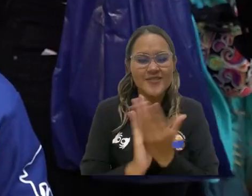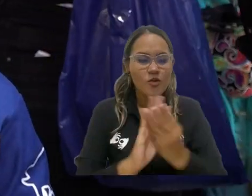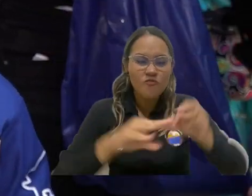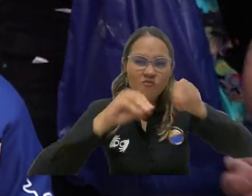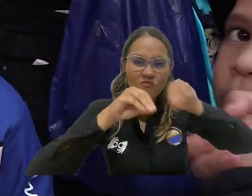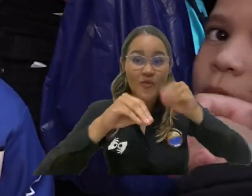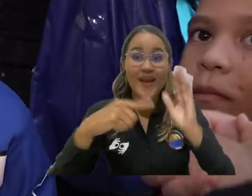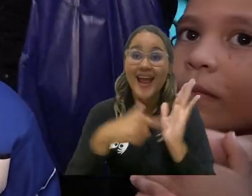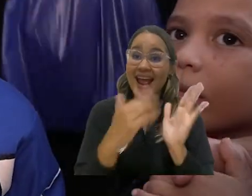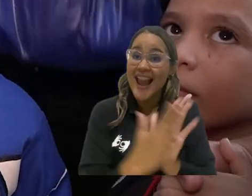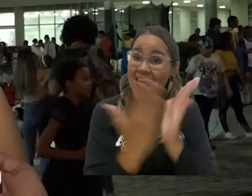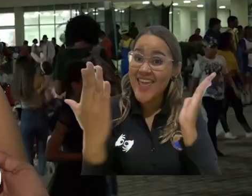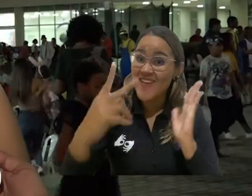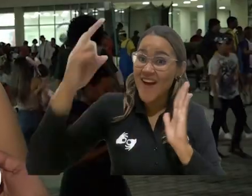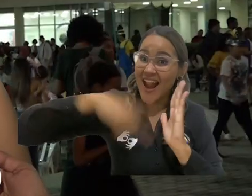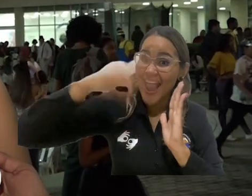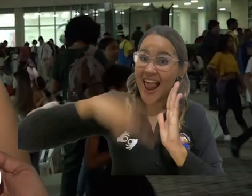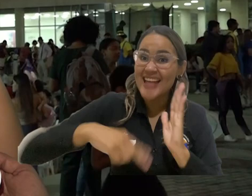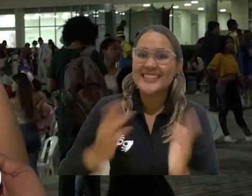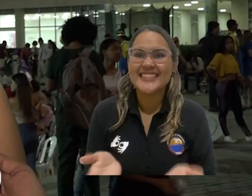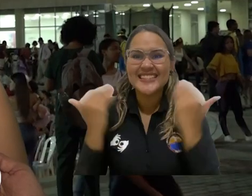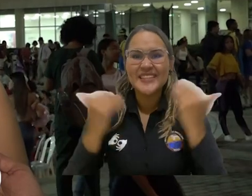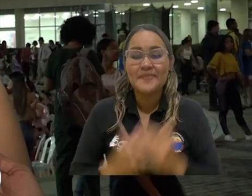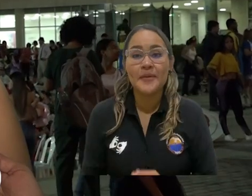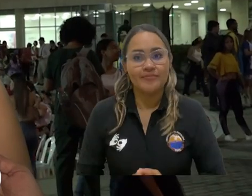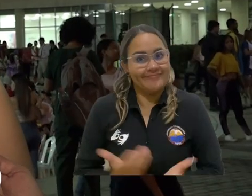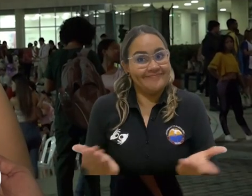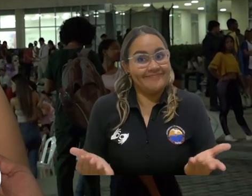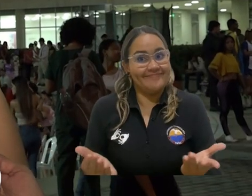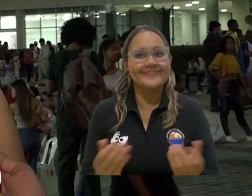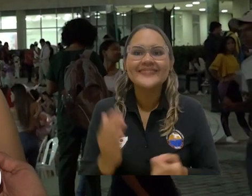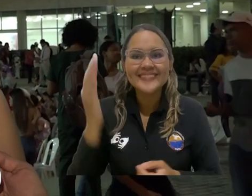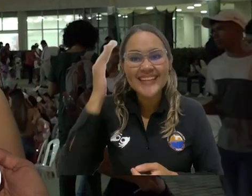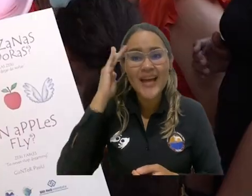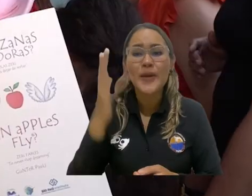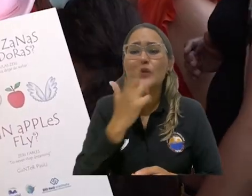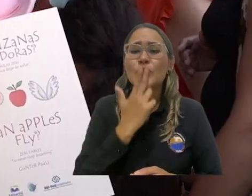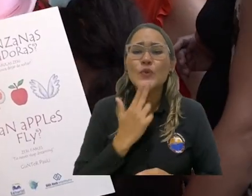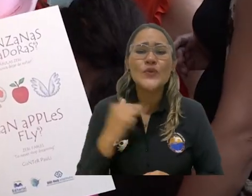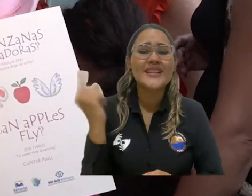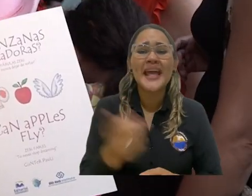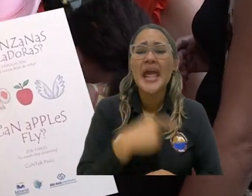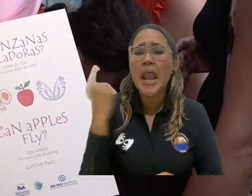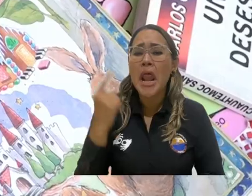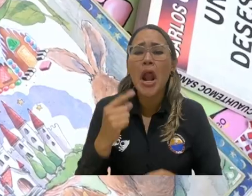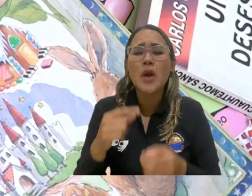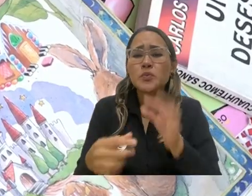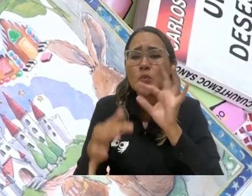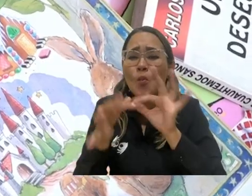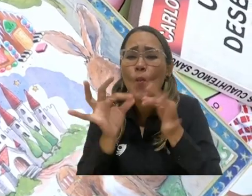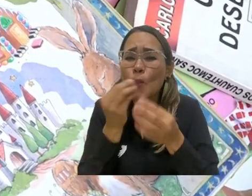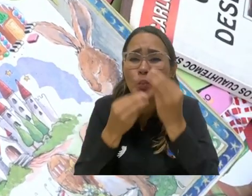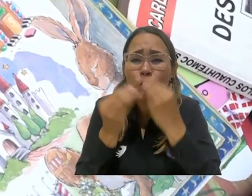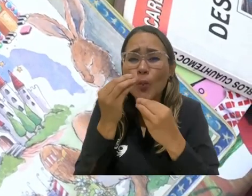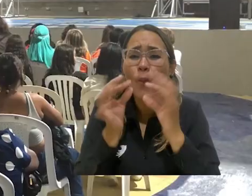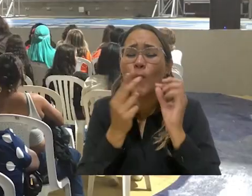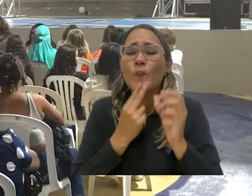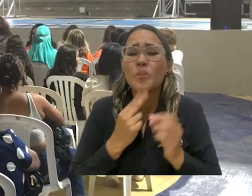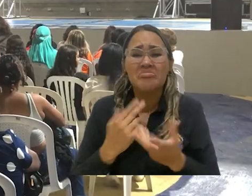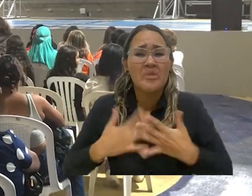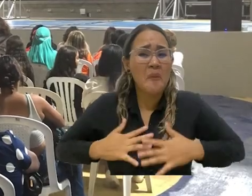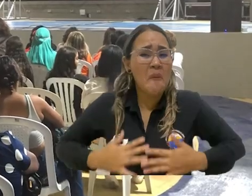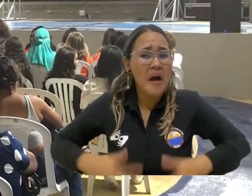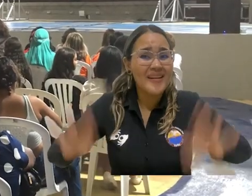los libros. Magnífico, porque a final de cuentas los dulces los podemos conseguir todos los días, cualquier lugar, mientras que un libro les puede dejar un buen aprendizaje.